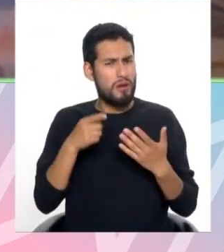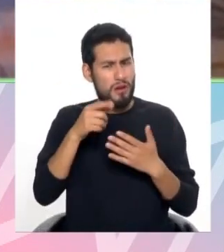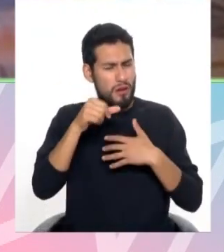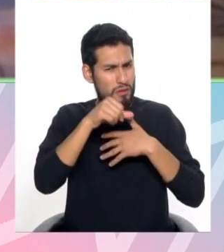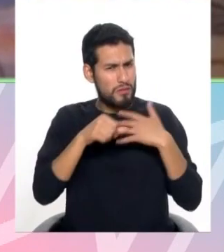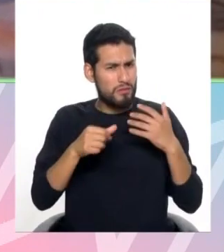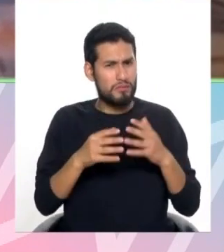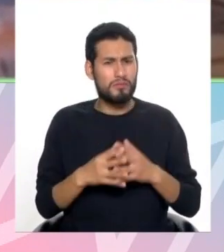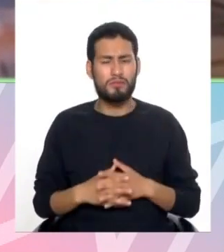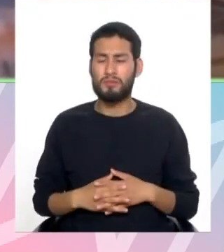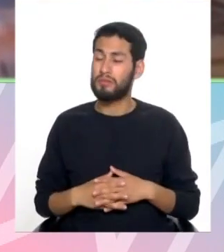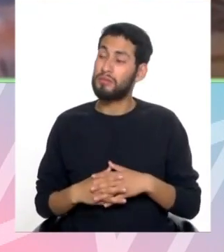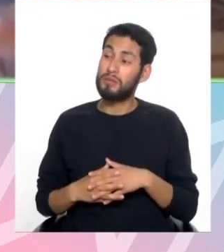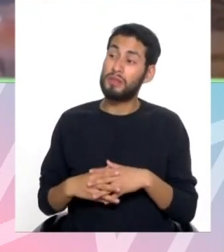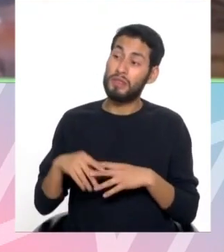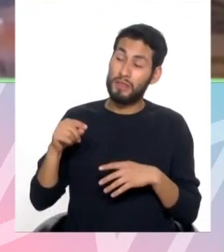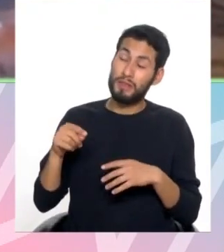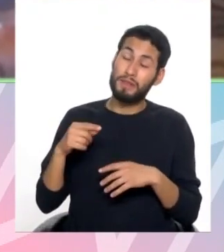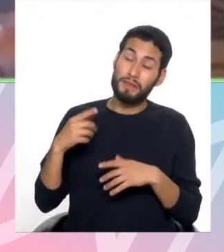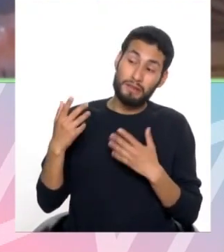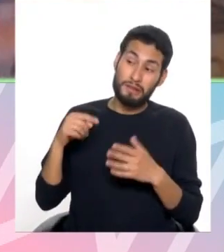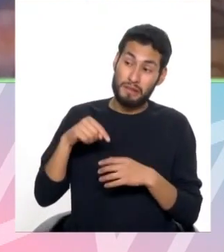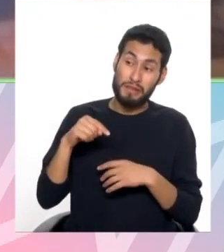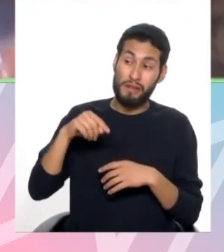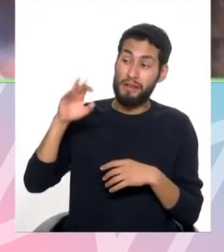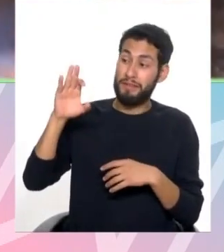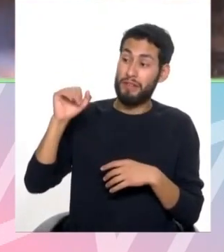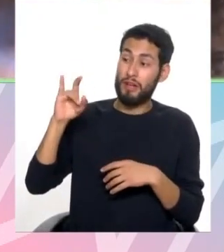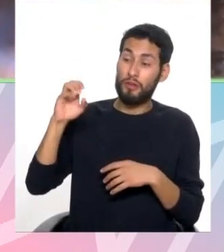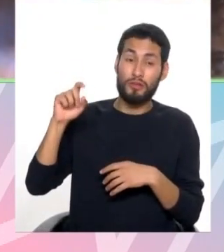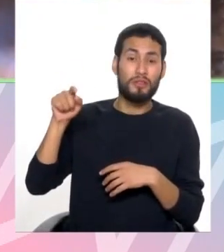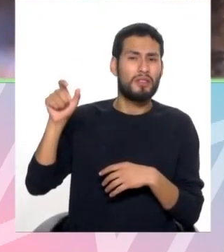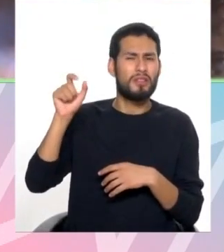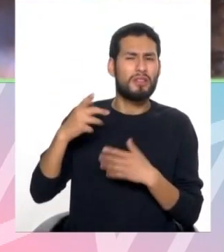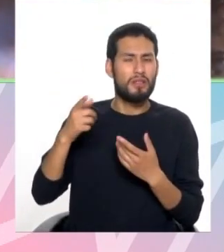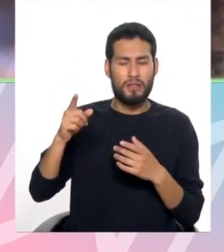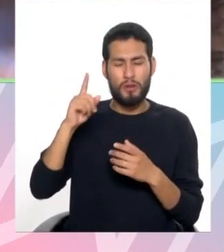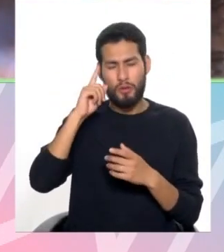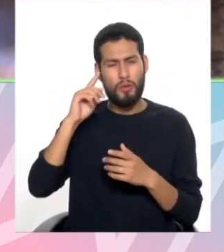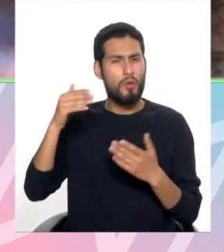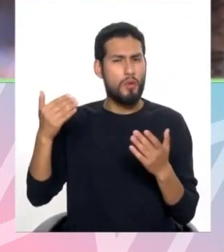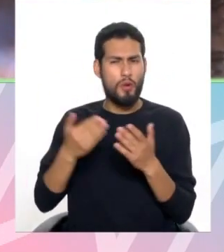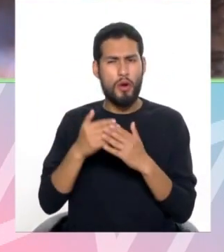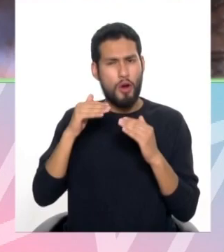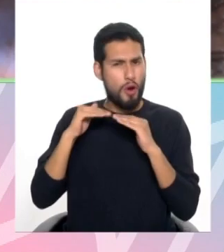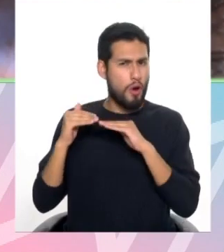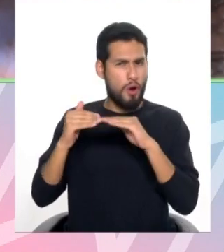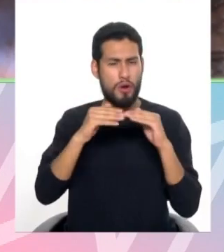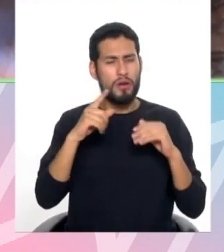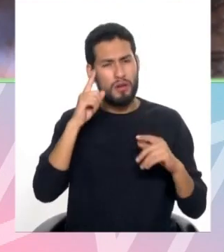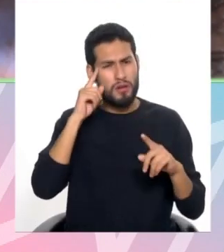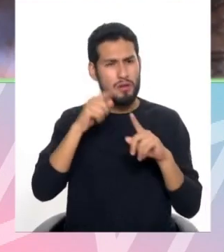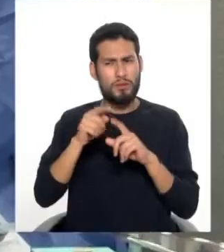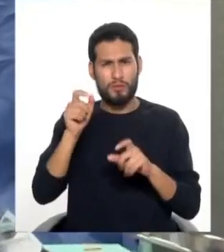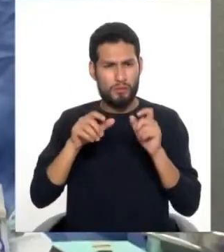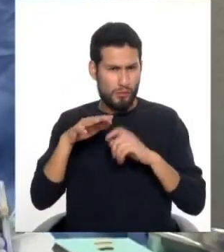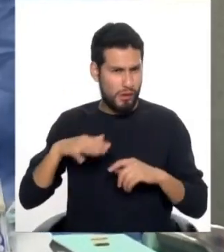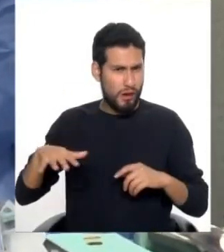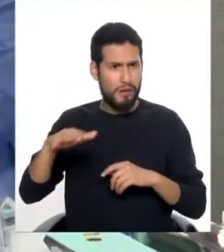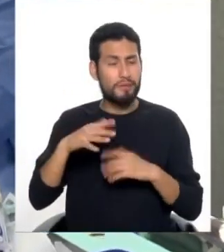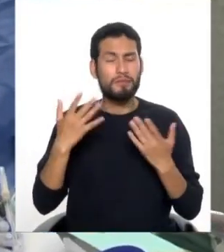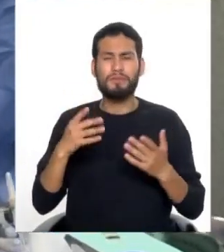intervención? En realidad, como dije anteriormente, la técnica de facomulsificación es una técnica goles estándar. Se debería tratar de todos los pacientes encajar en este grupo.